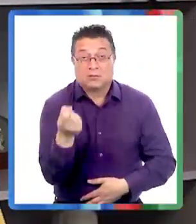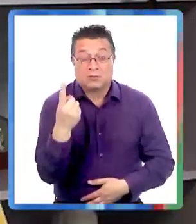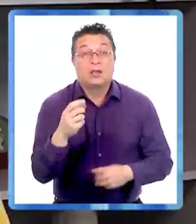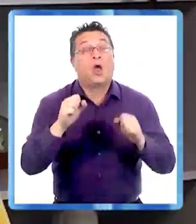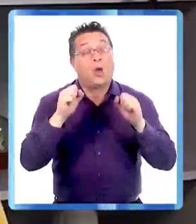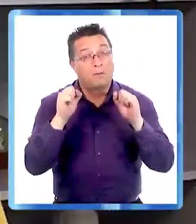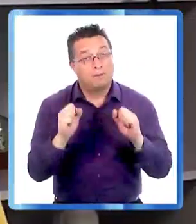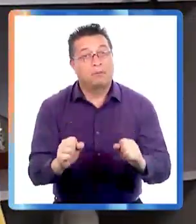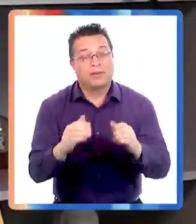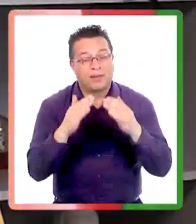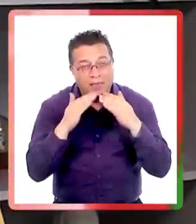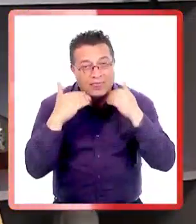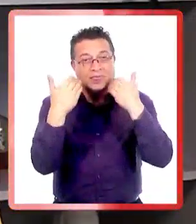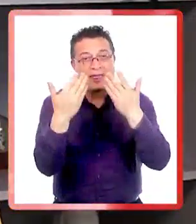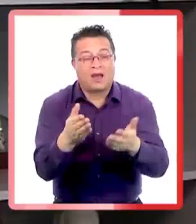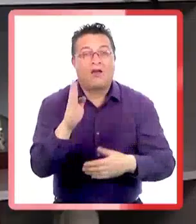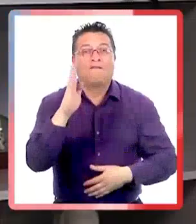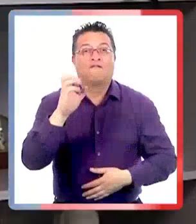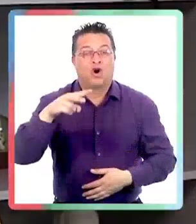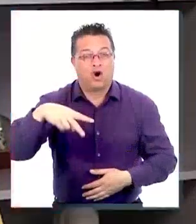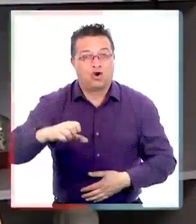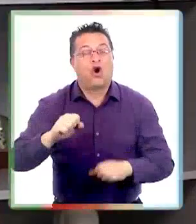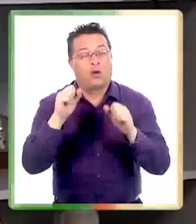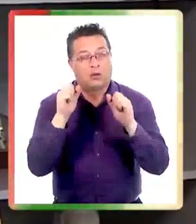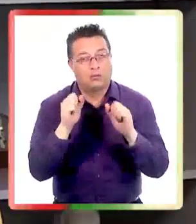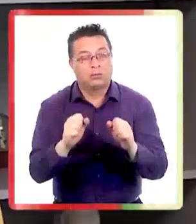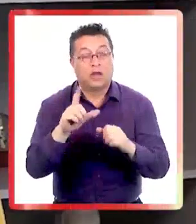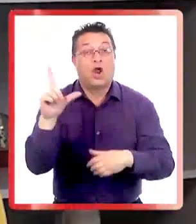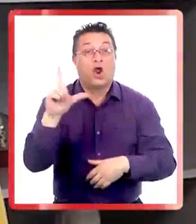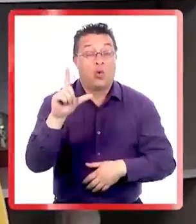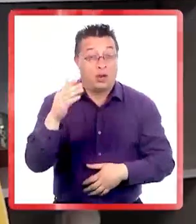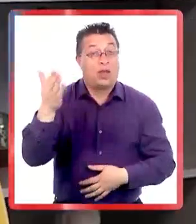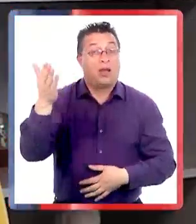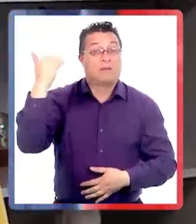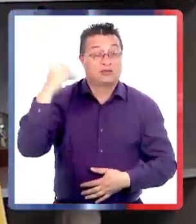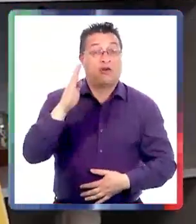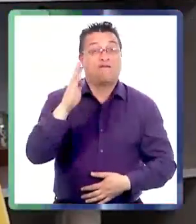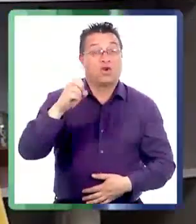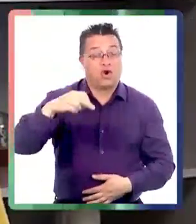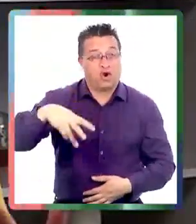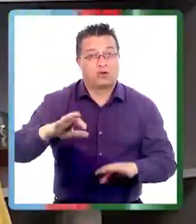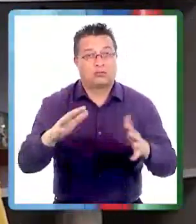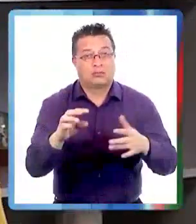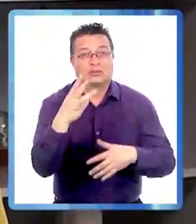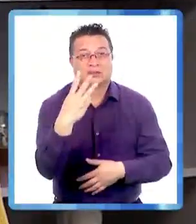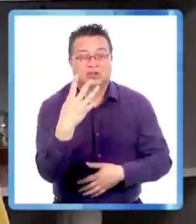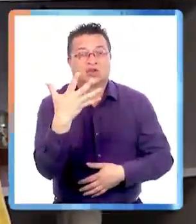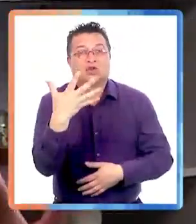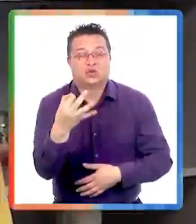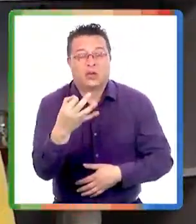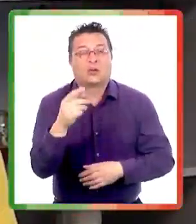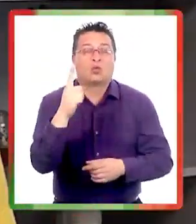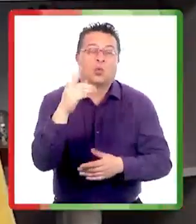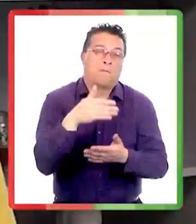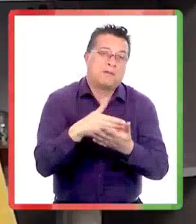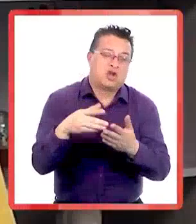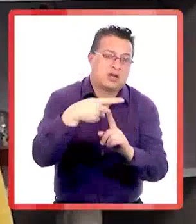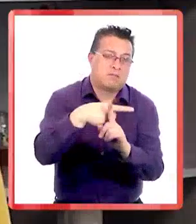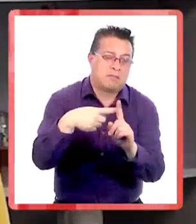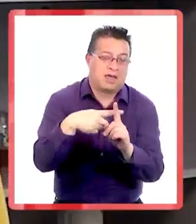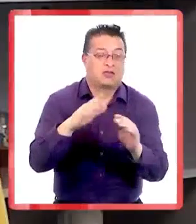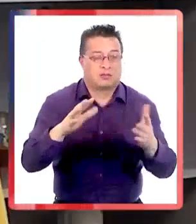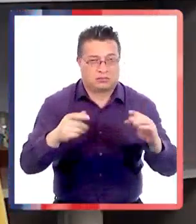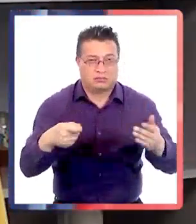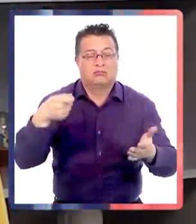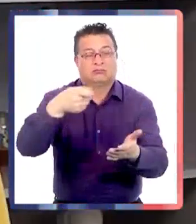y poder entregar bonos que empezaron a pagarse el lunes pasado ya bonos entre 350 y un millón y medio